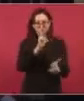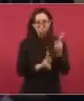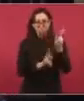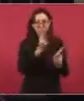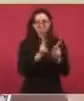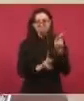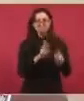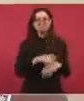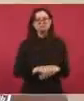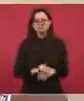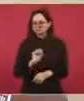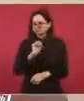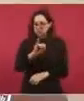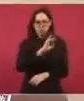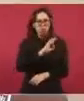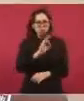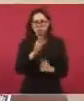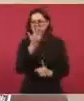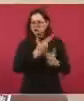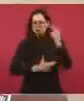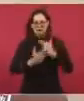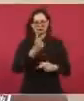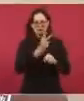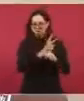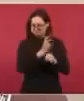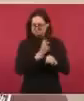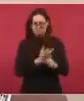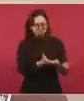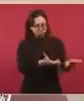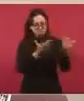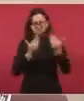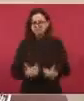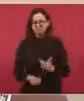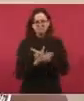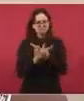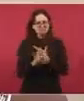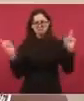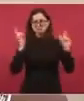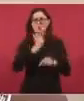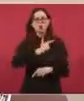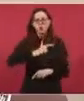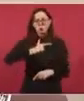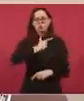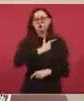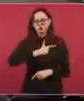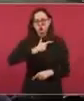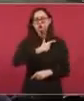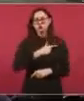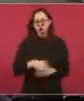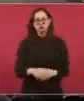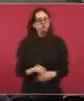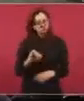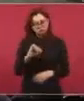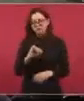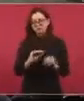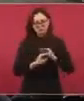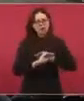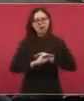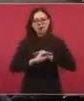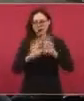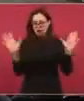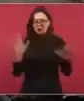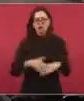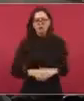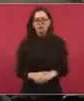están invitados para asistir, para venir cuando lo consideren aquí a